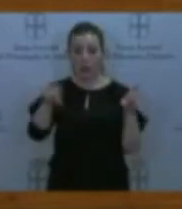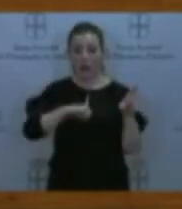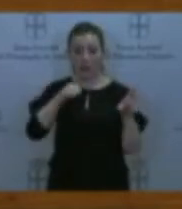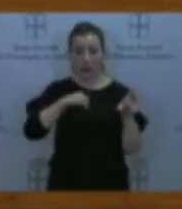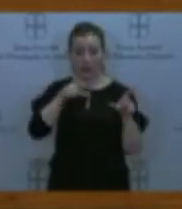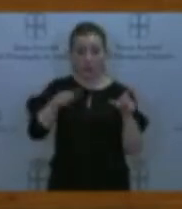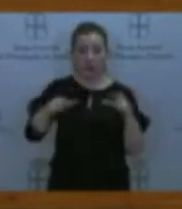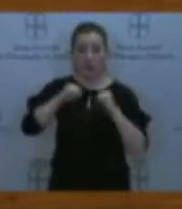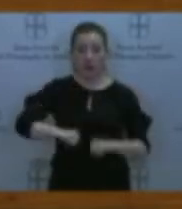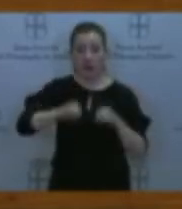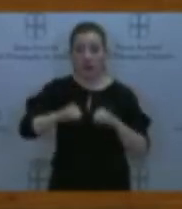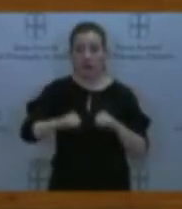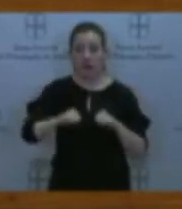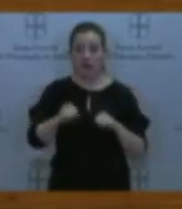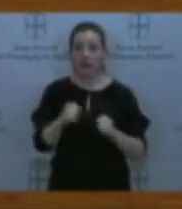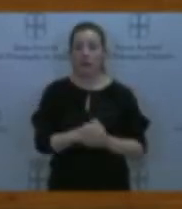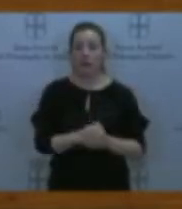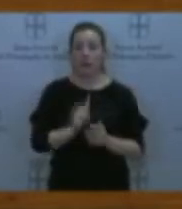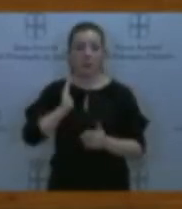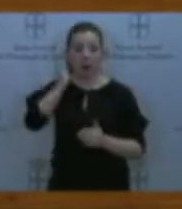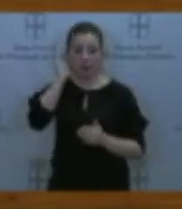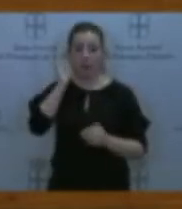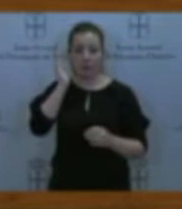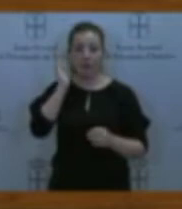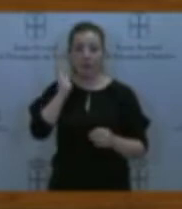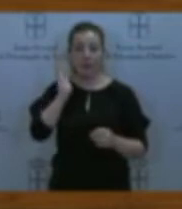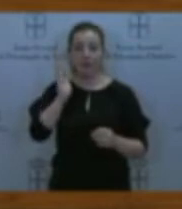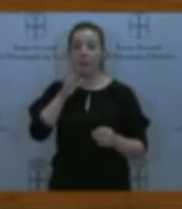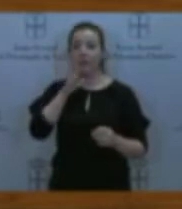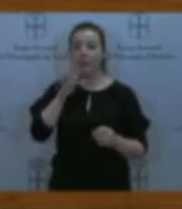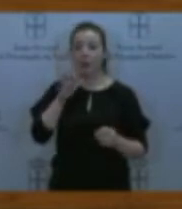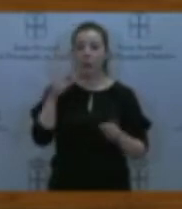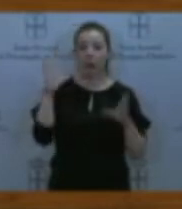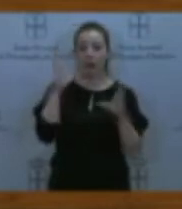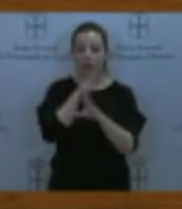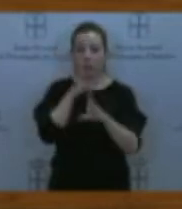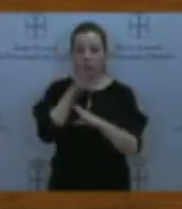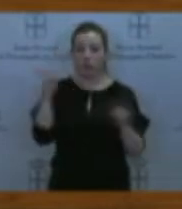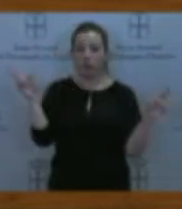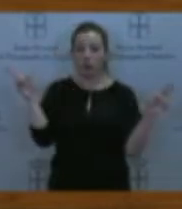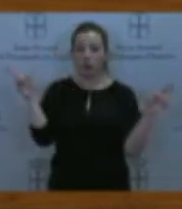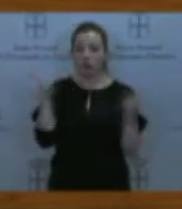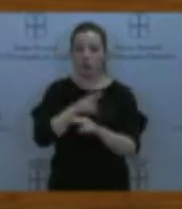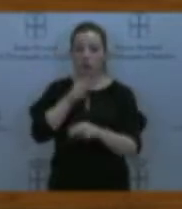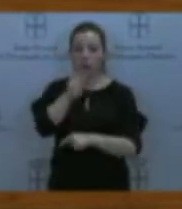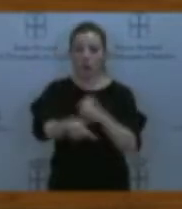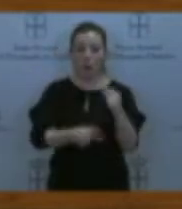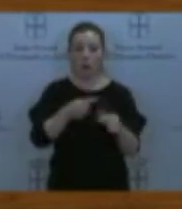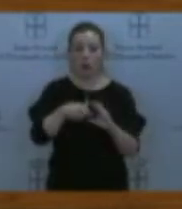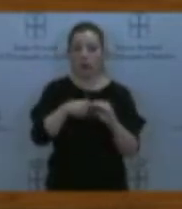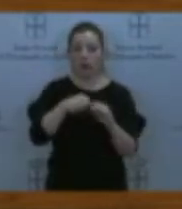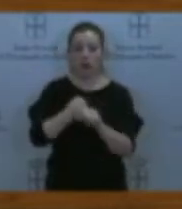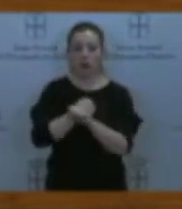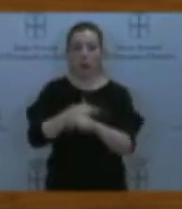de ancianos que está sufriendo, y hay que decirlo con toda claridad, una reconversión encubierta por la supresión progresiva de puestos